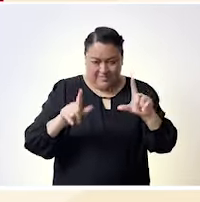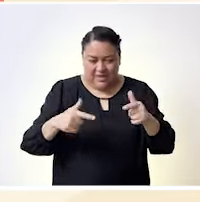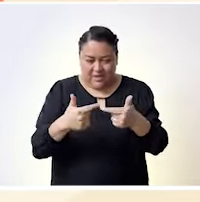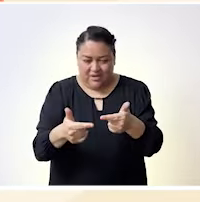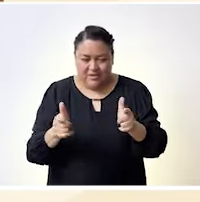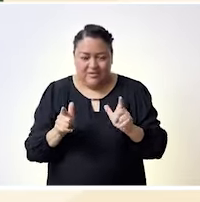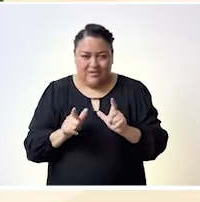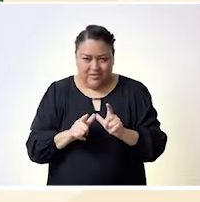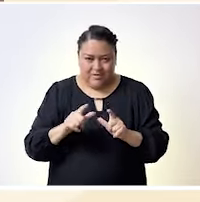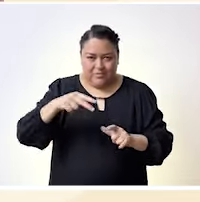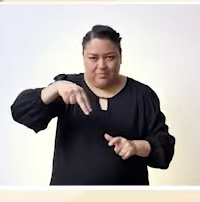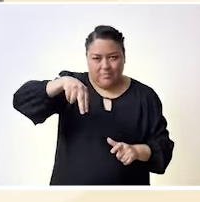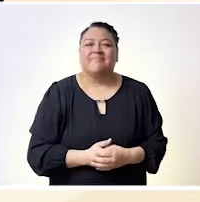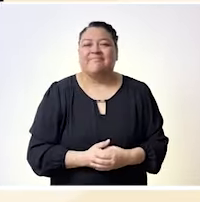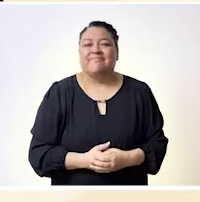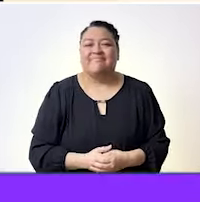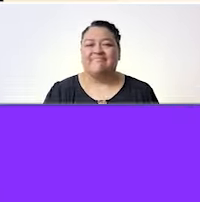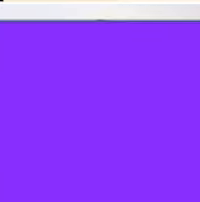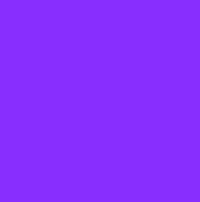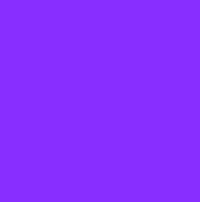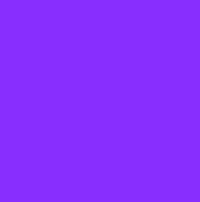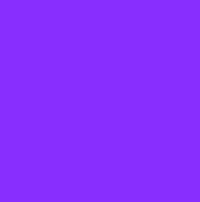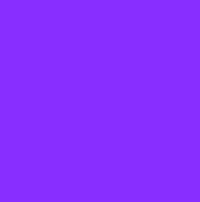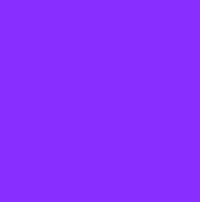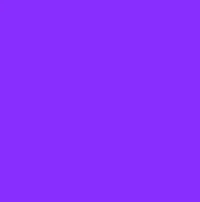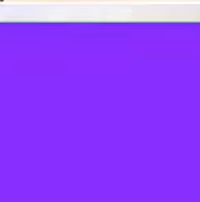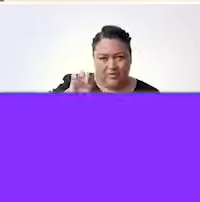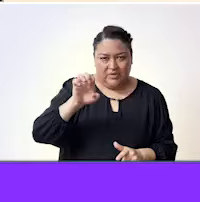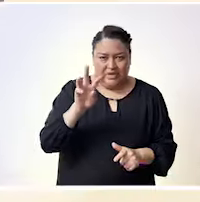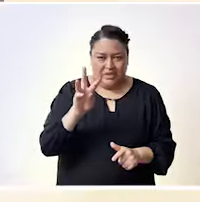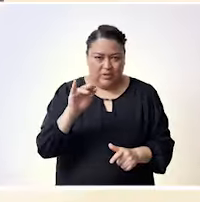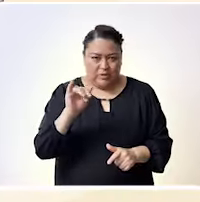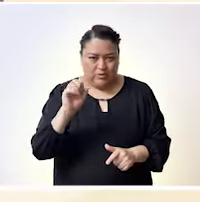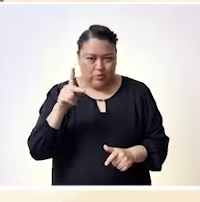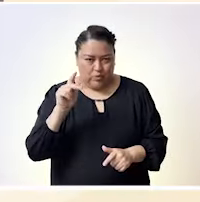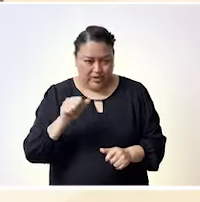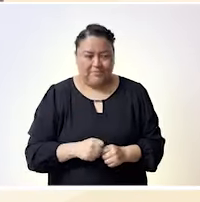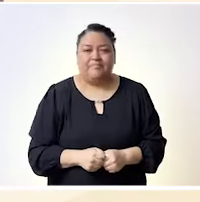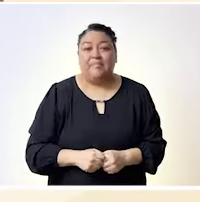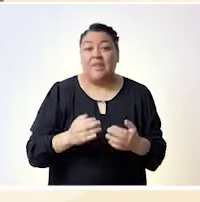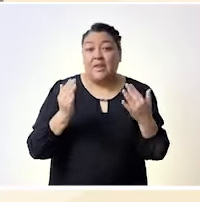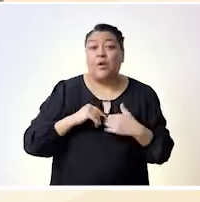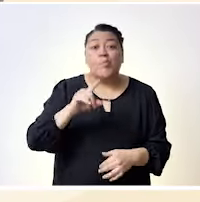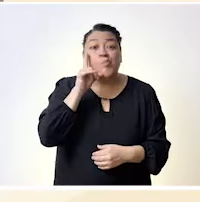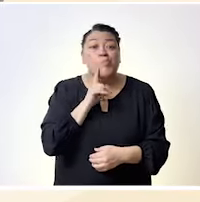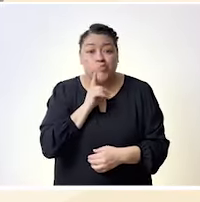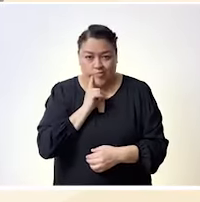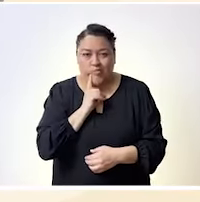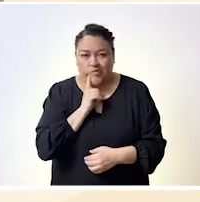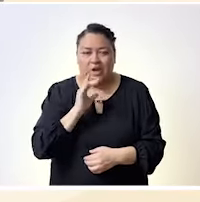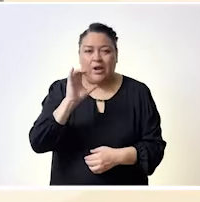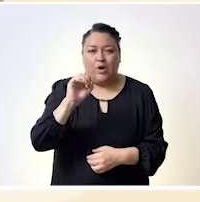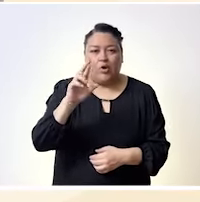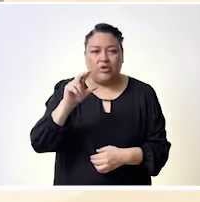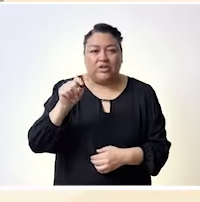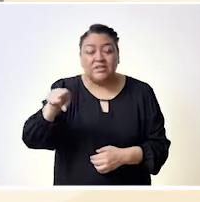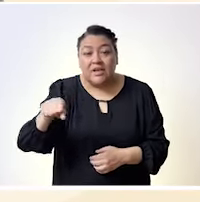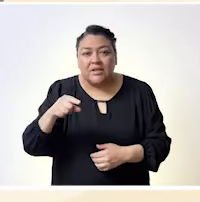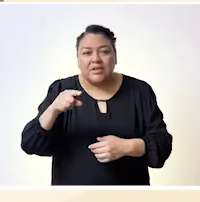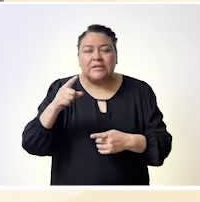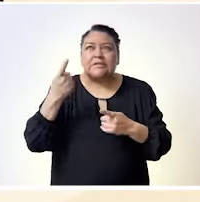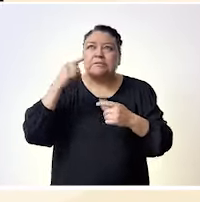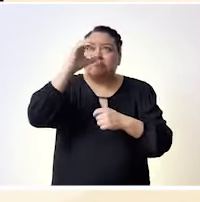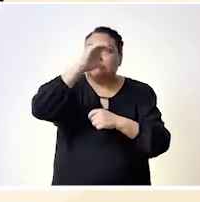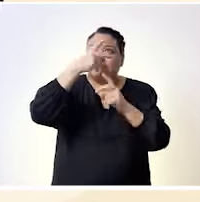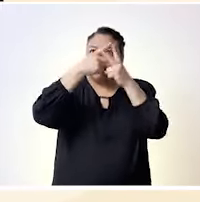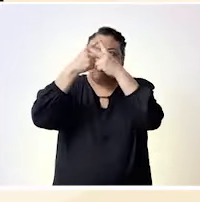LGBT en México para la revista Newsweek. Claudia Albertina Ruiz Santis estudió gastronomía en la Universidad de Ciencias